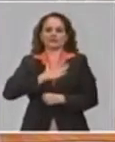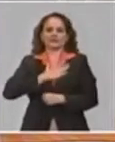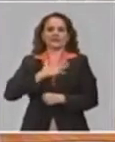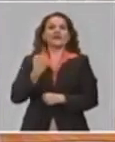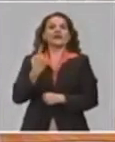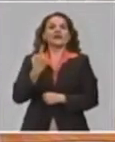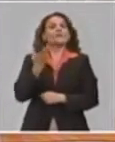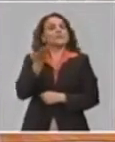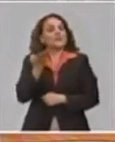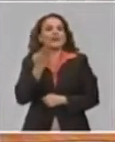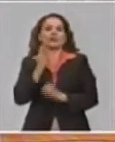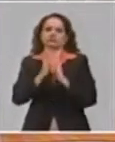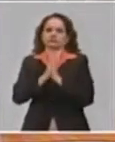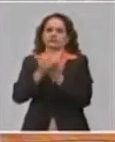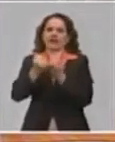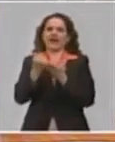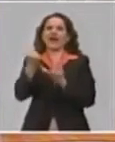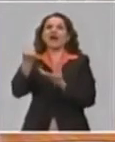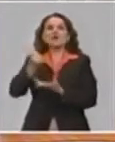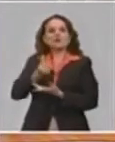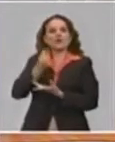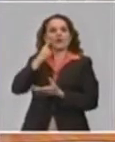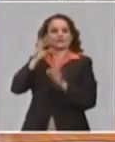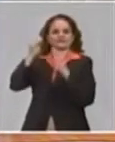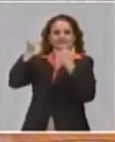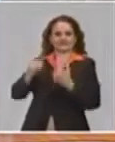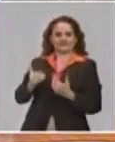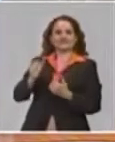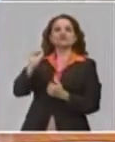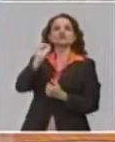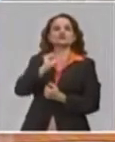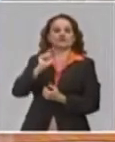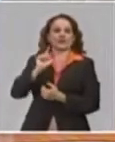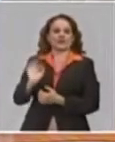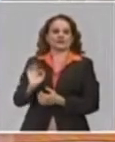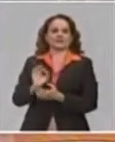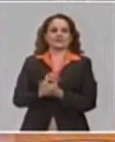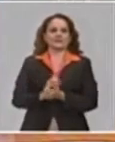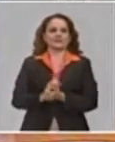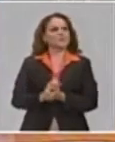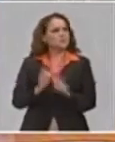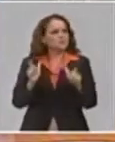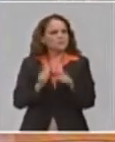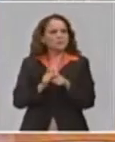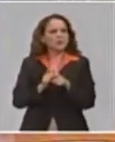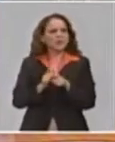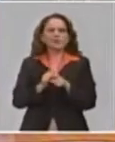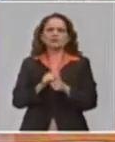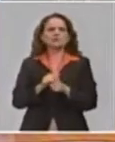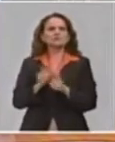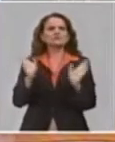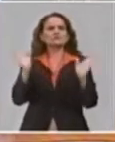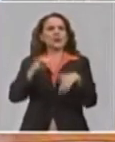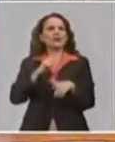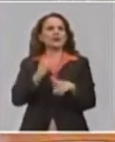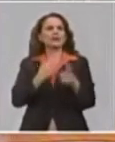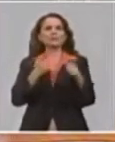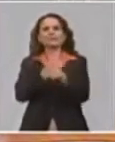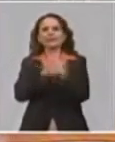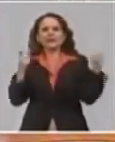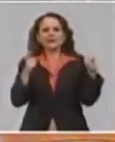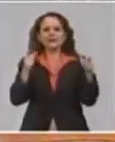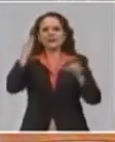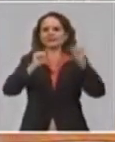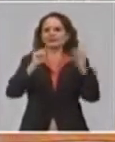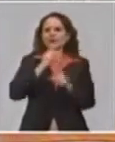parece un poco, ministro? Sí, pero verdaderamente en eso no ha habido una explosión, no ha habido un estallido. Téngase en cuenta que